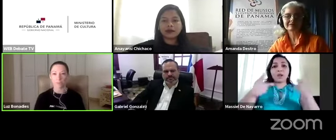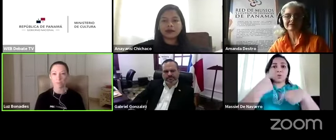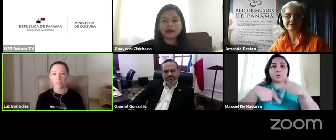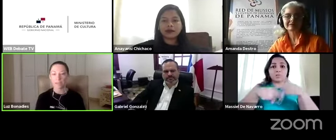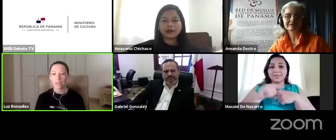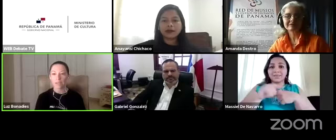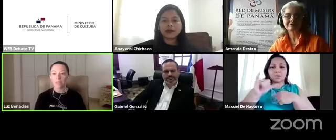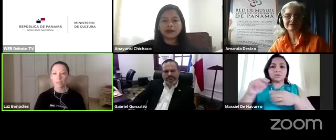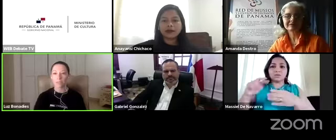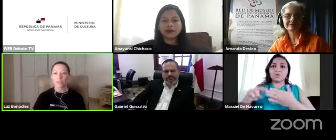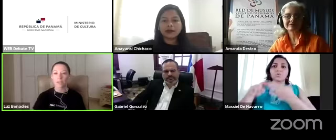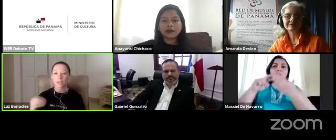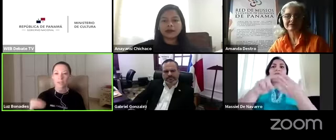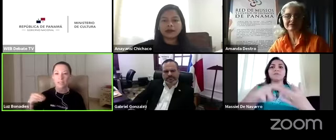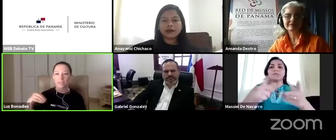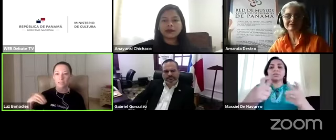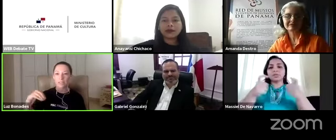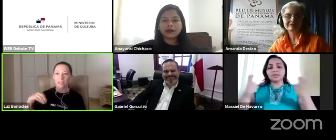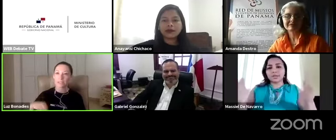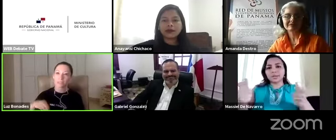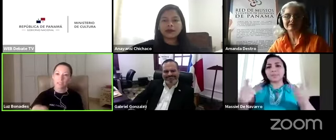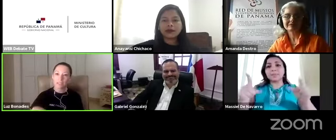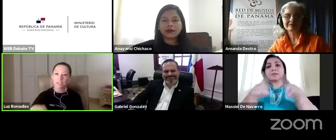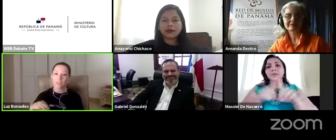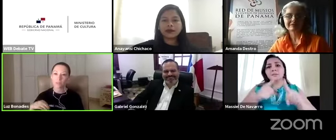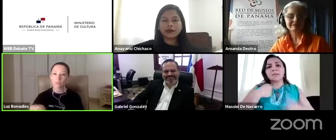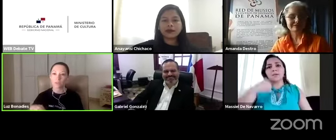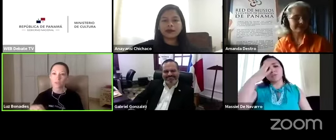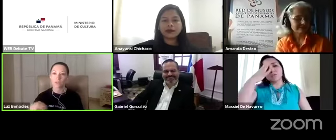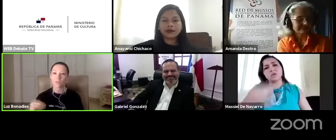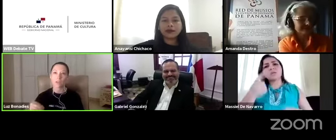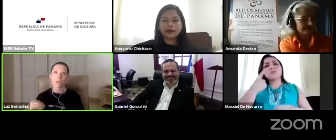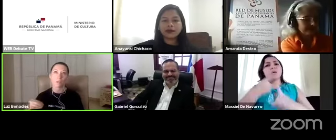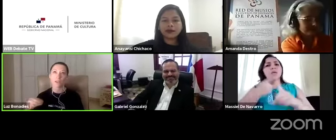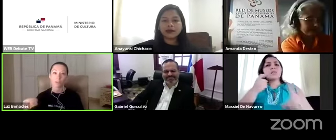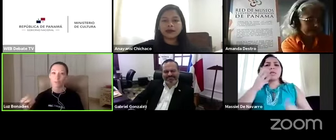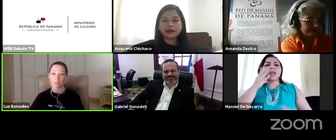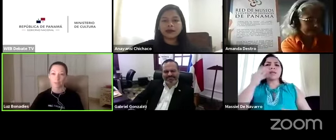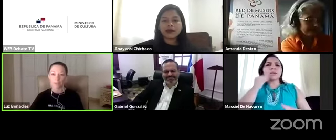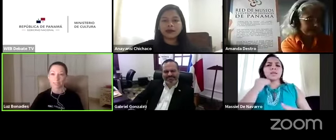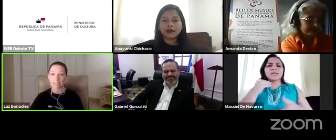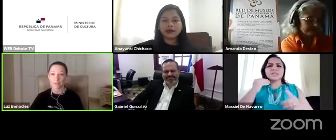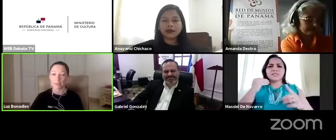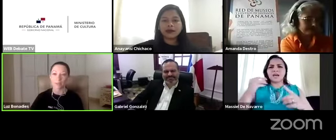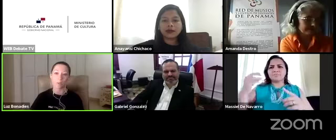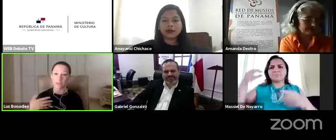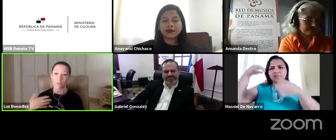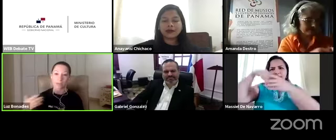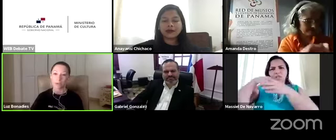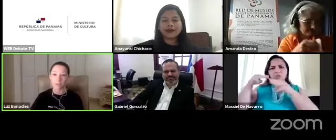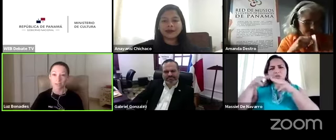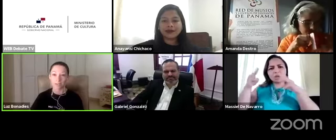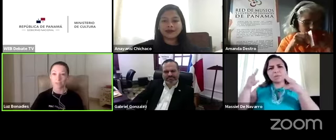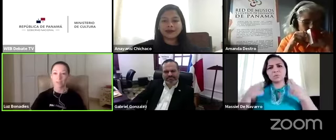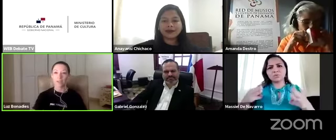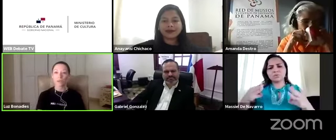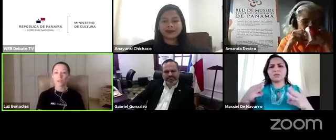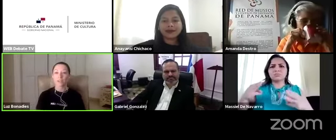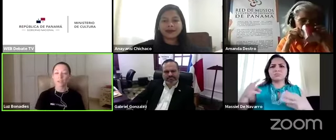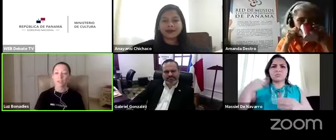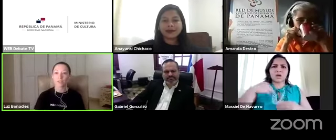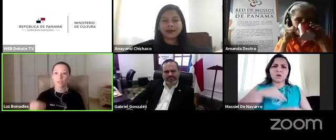enorme. También creo que desde la experiencia física del museo es un reto para muchas instituciones, para el MAC lo es